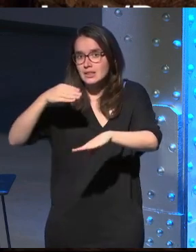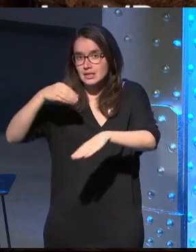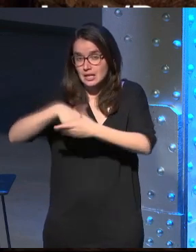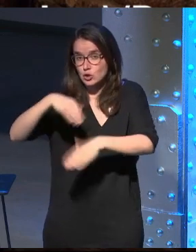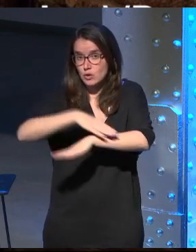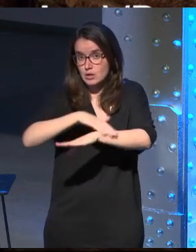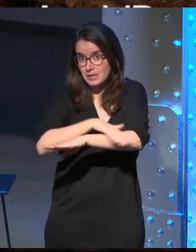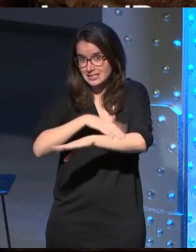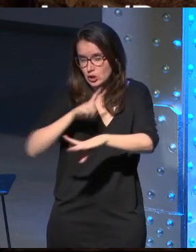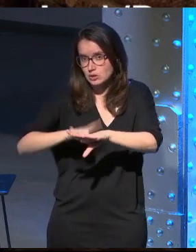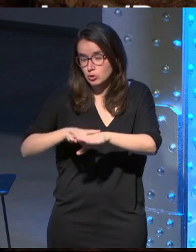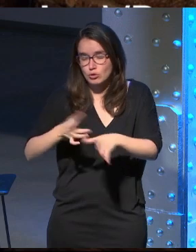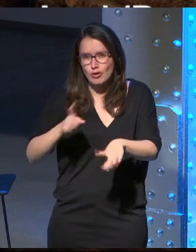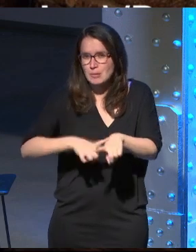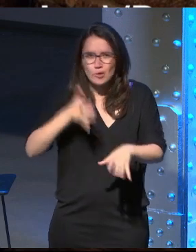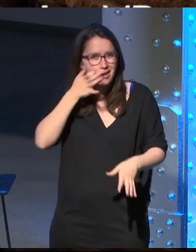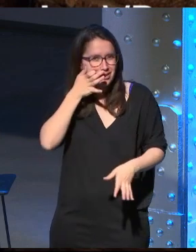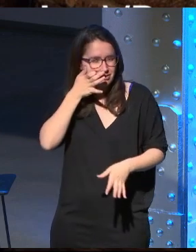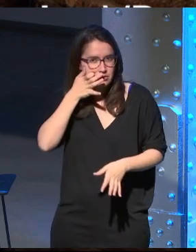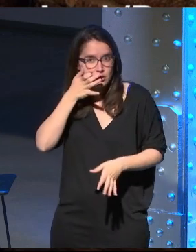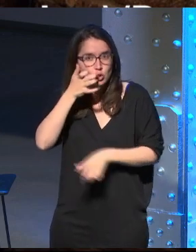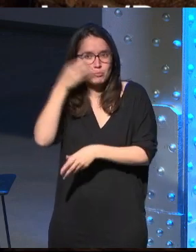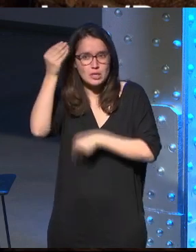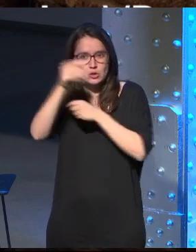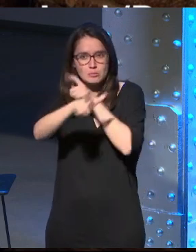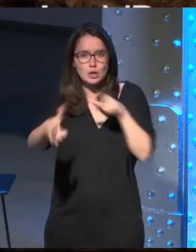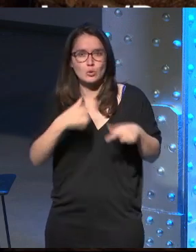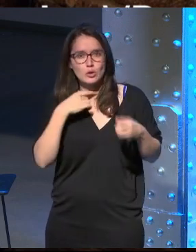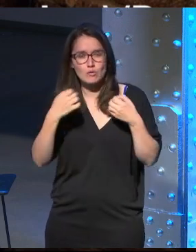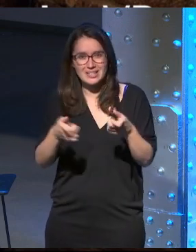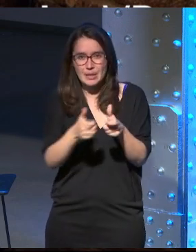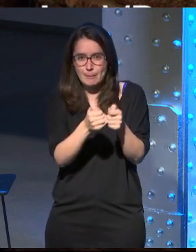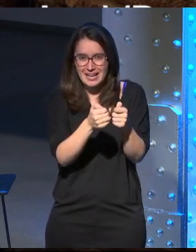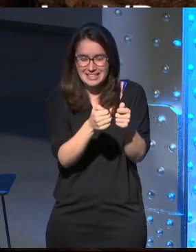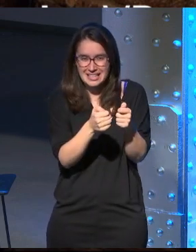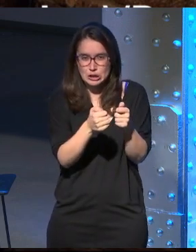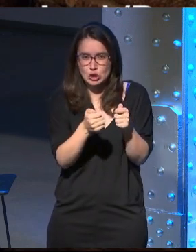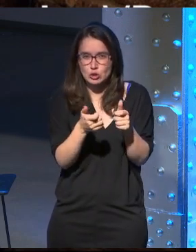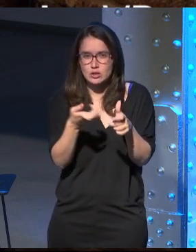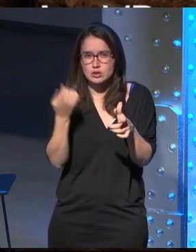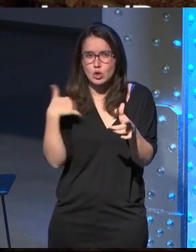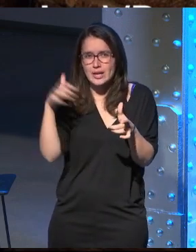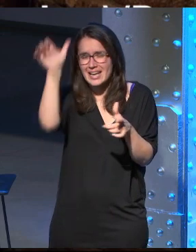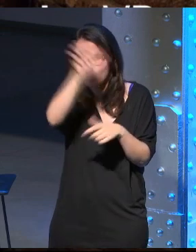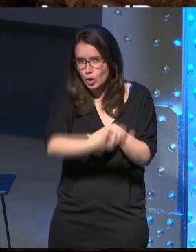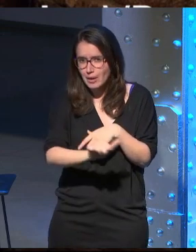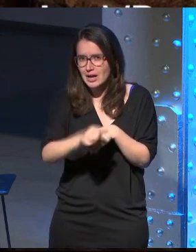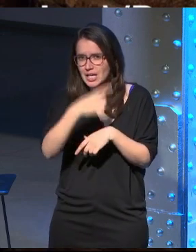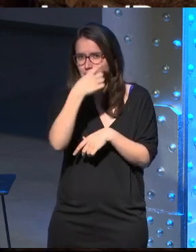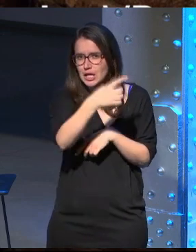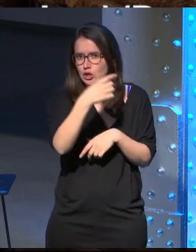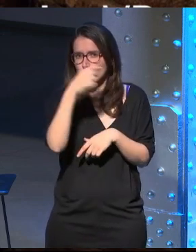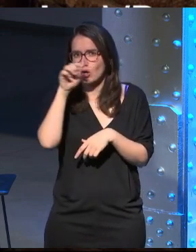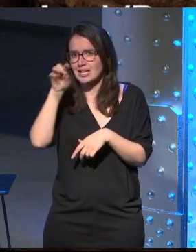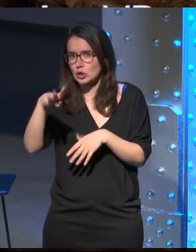real pero es muy realista y creo que a la gente le ha gustado mucho llevamos en Playstation VR en Europa solamente en la tienda de Europa 114.000